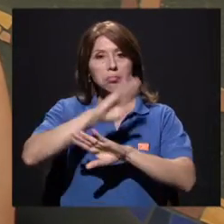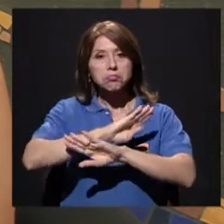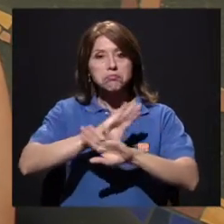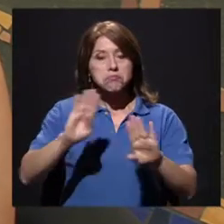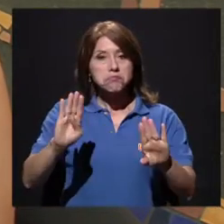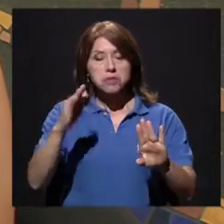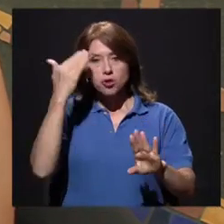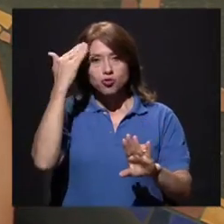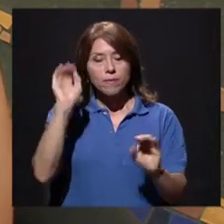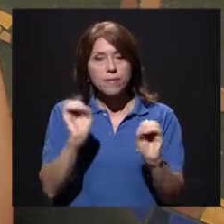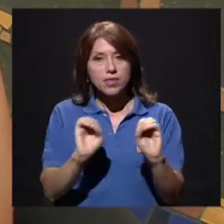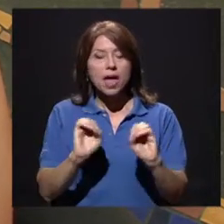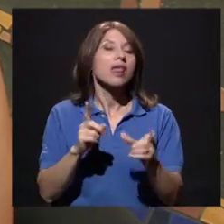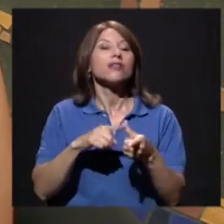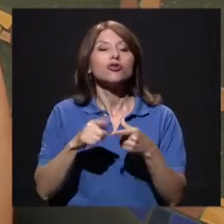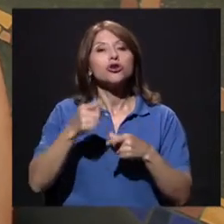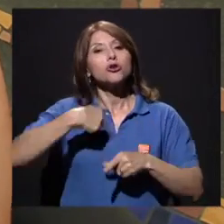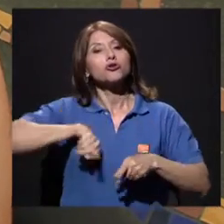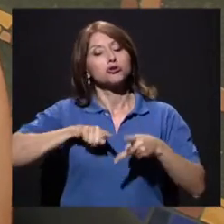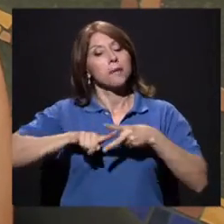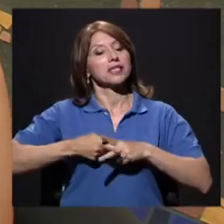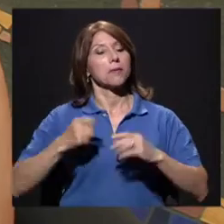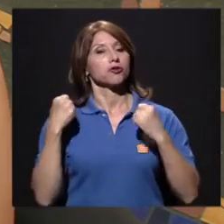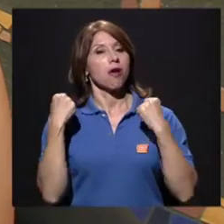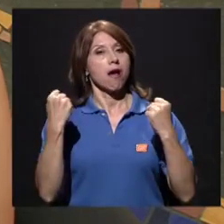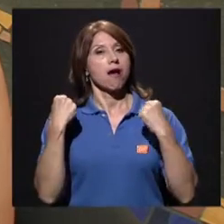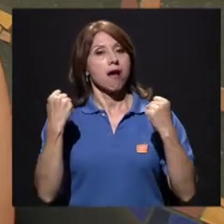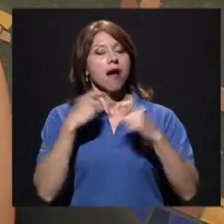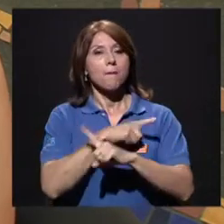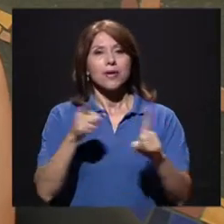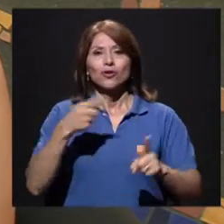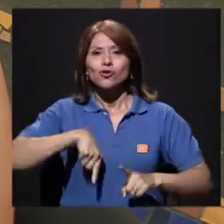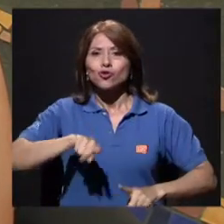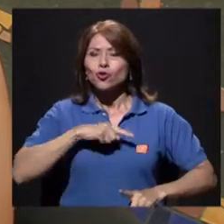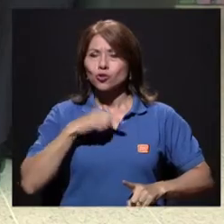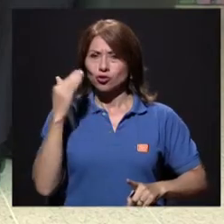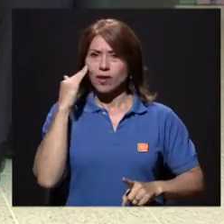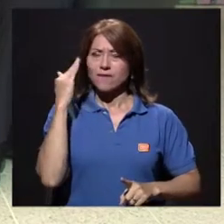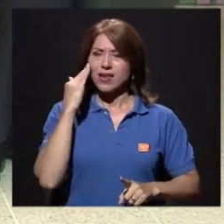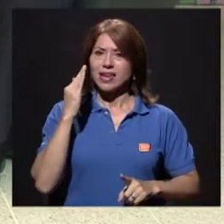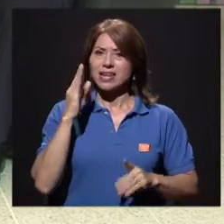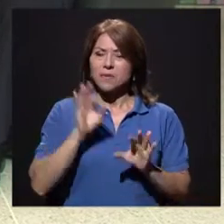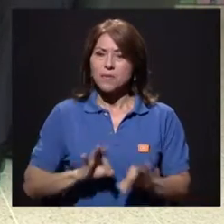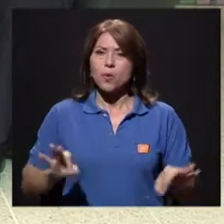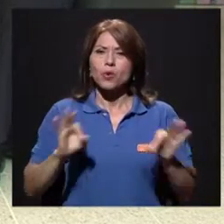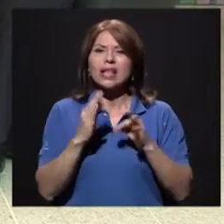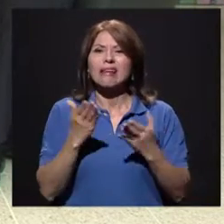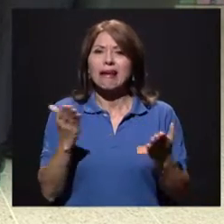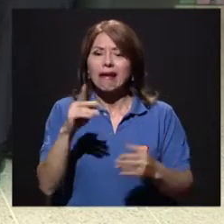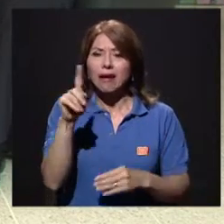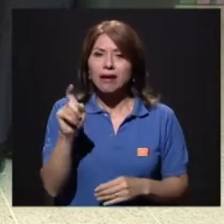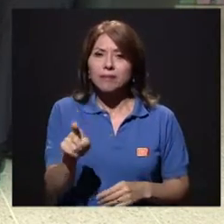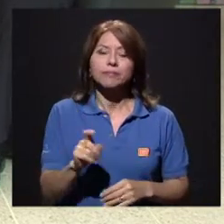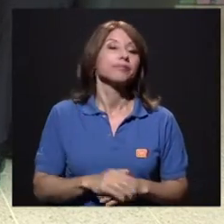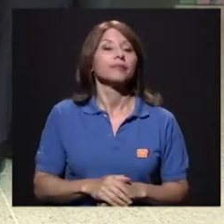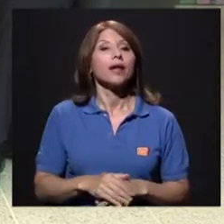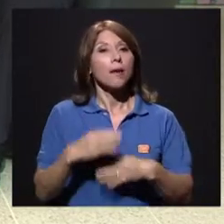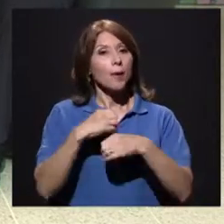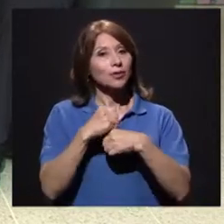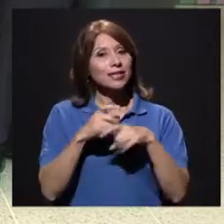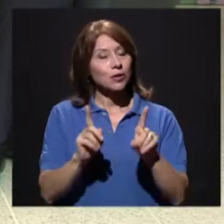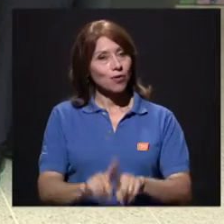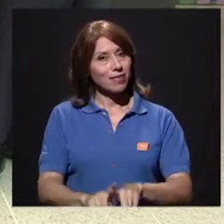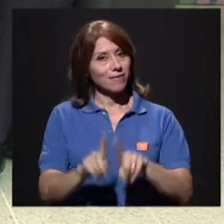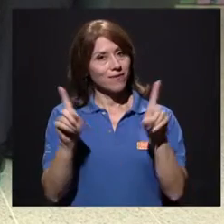alguna actividad, pero ¿cómo logramos? ¿Qué es lo más importante de tomar en cuenta? ¿Qué no se nos puede olvidar? Ok, vamos a